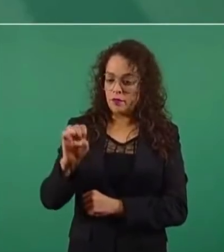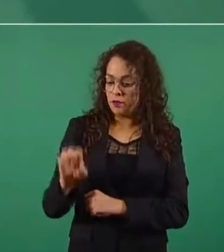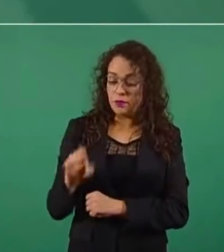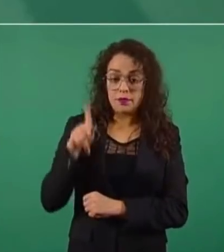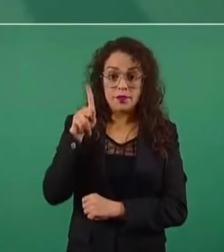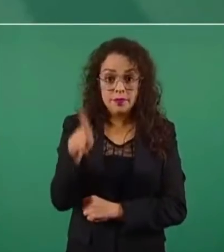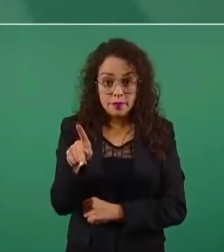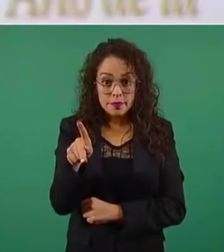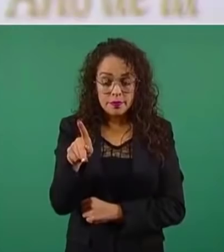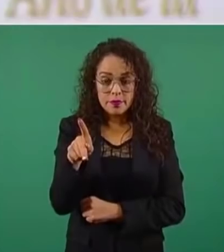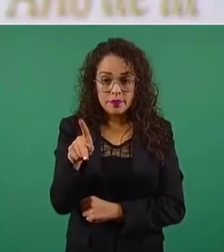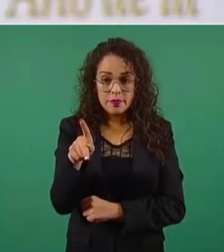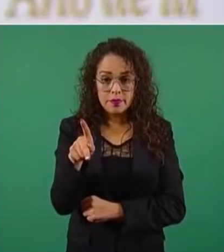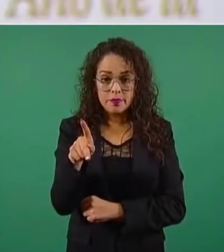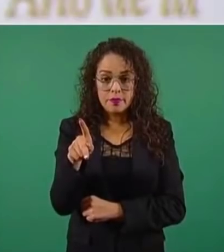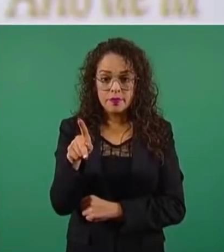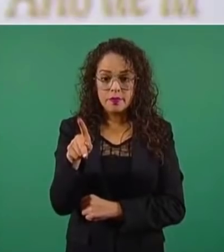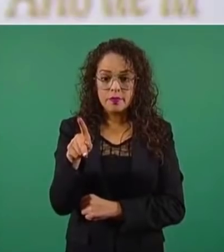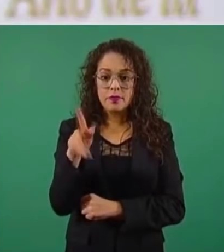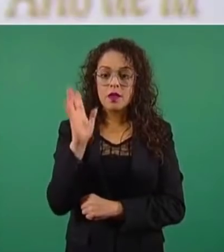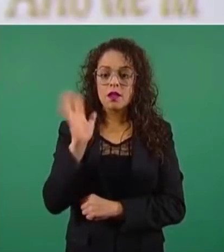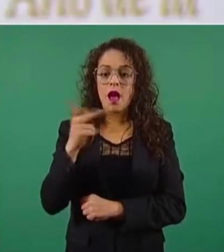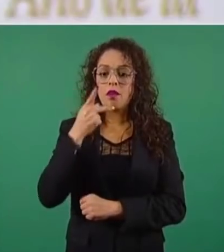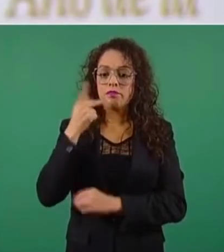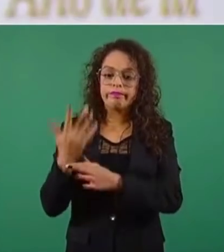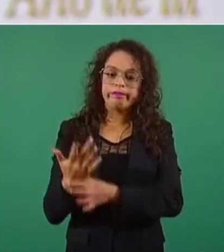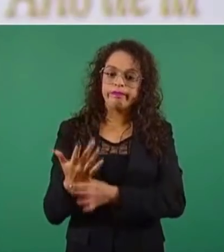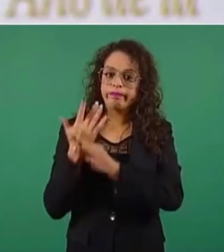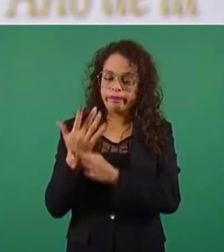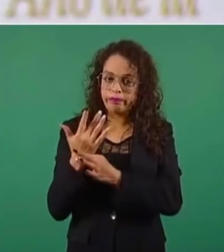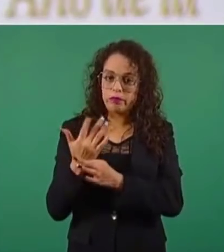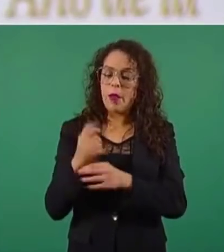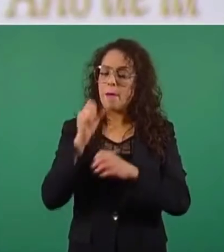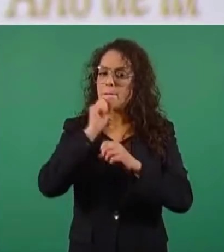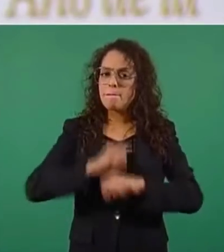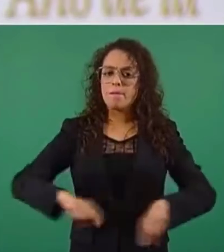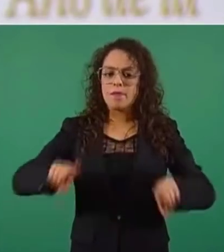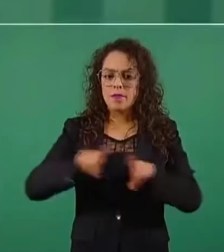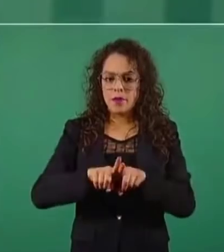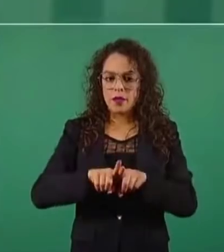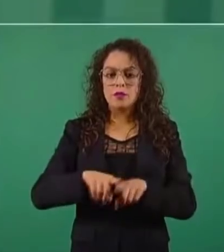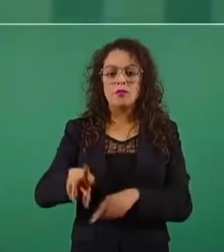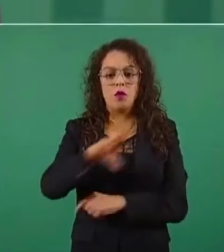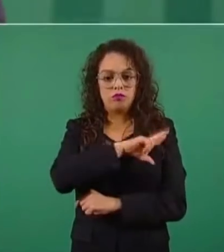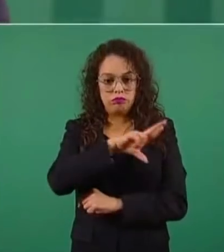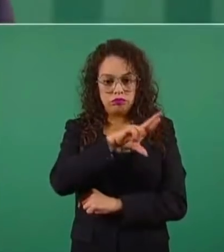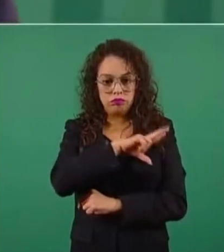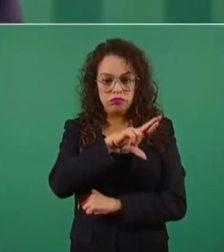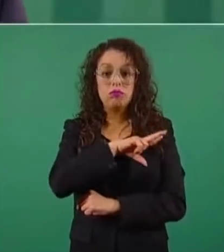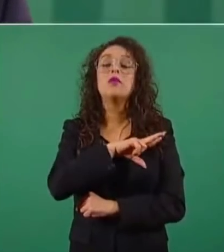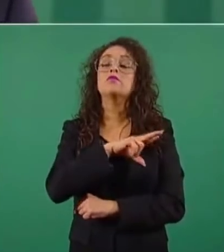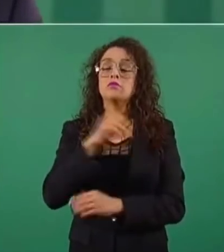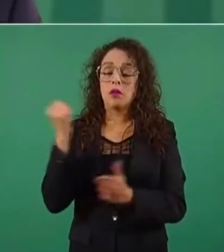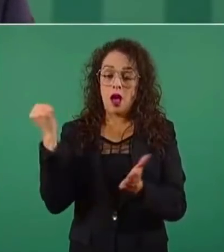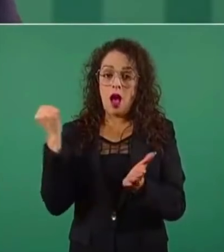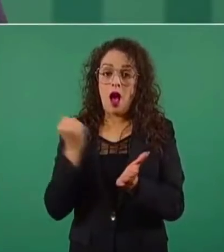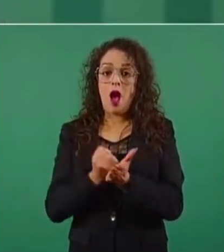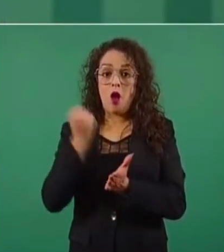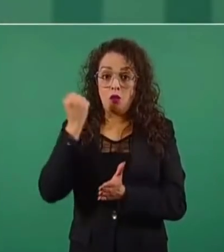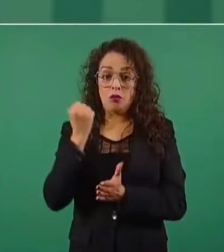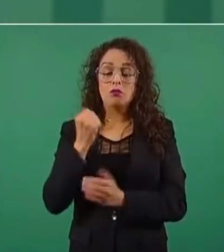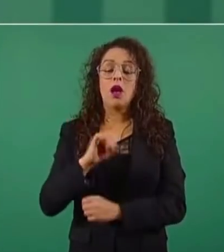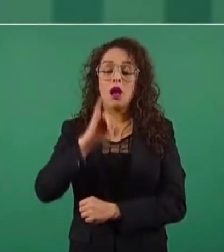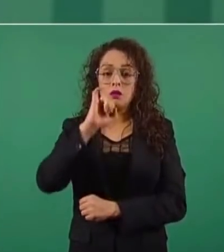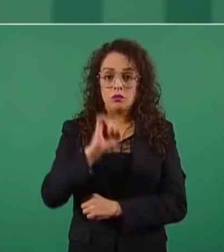Pública haya emitido, así como aquellos particulares con autorización o reconocimiento de validez